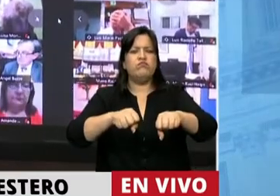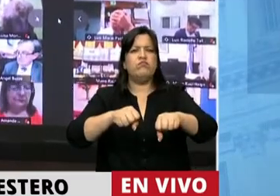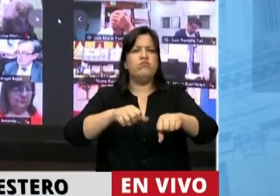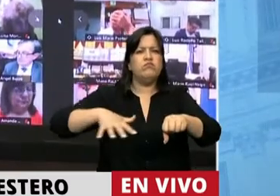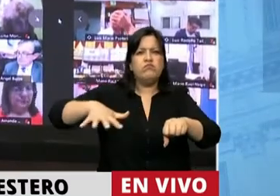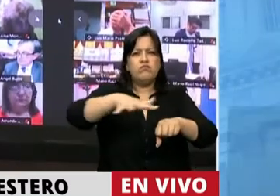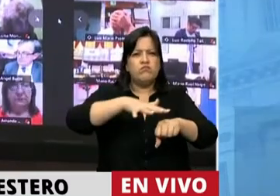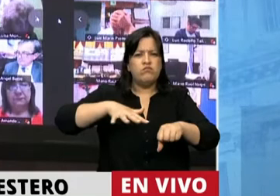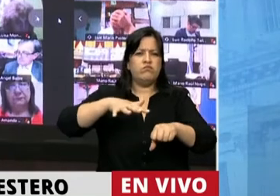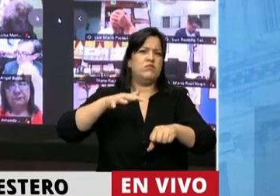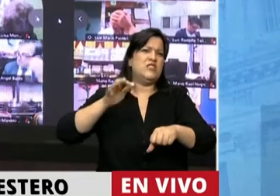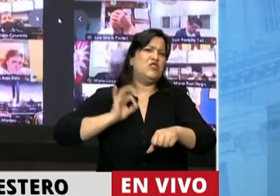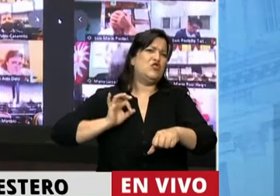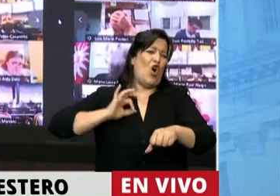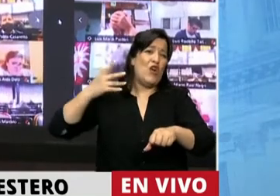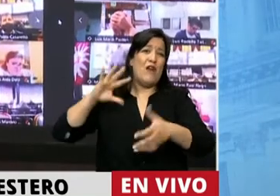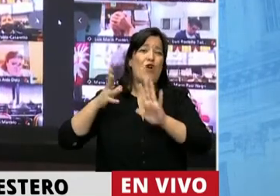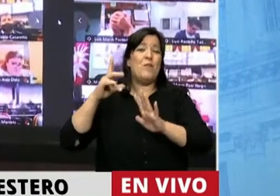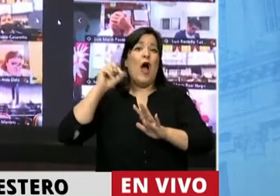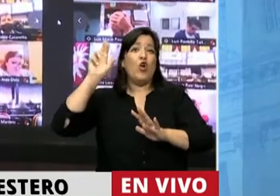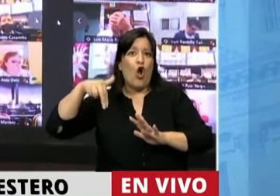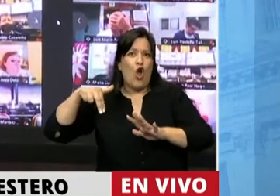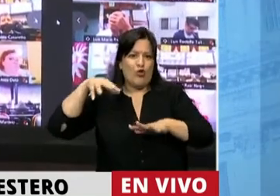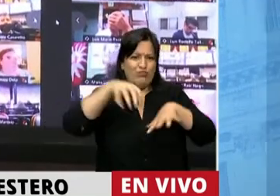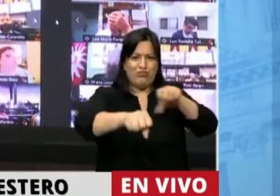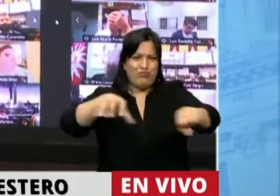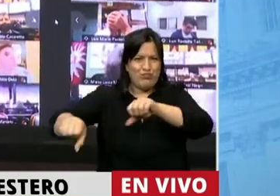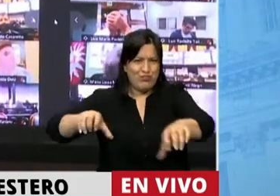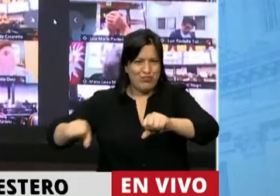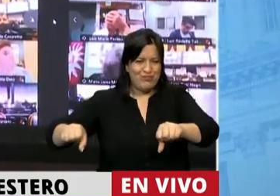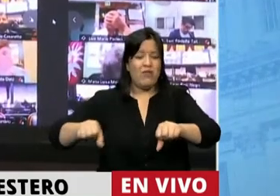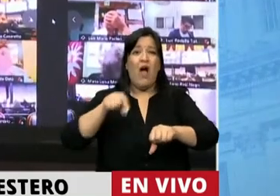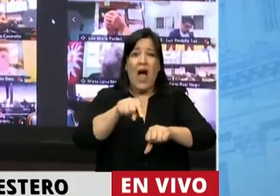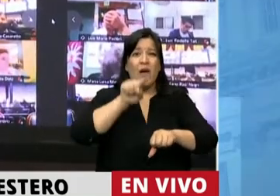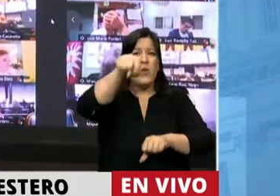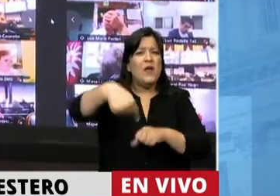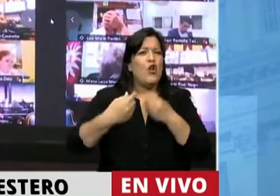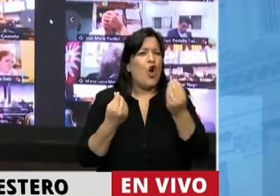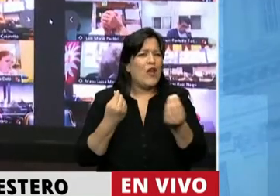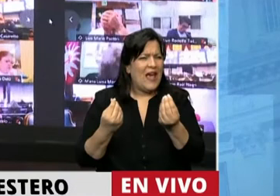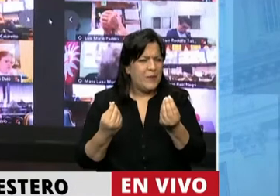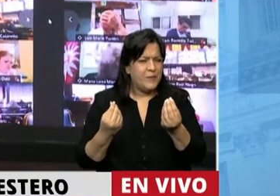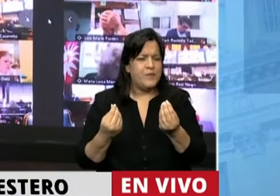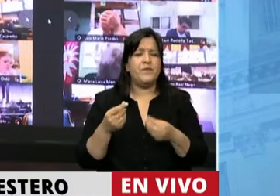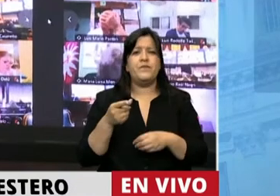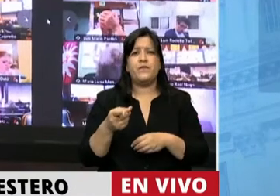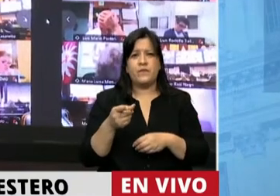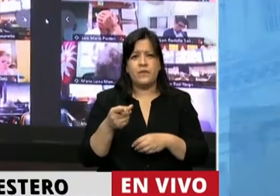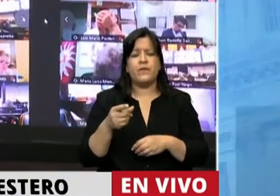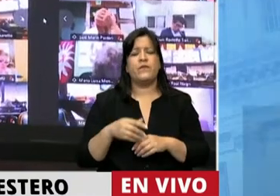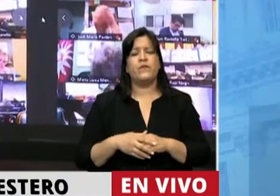en toda la historia de estos pueblos, generó algo que realmente